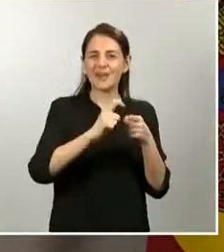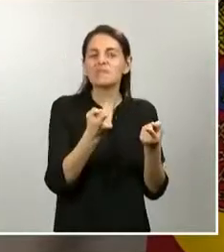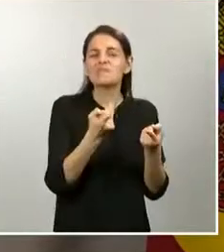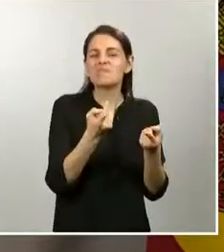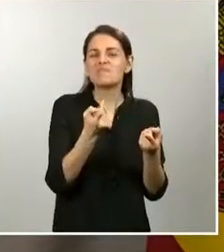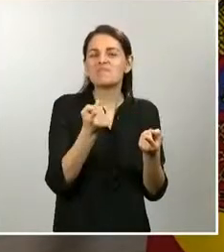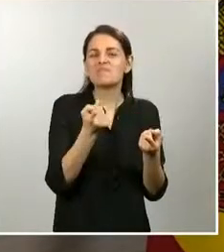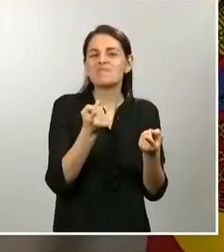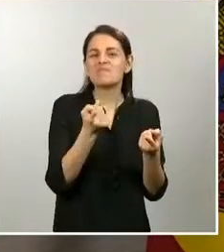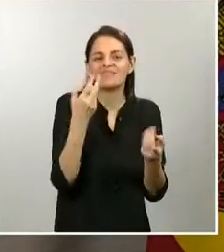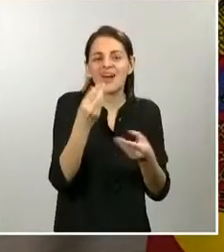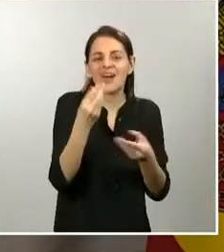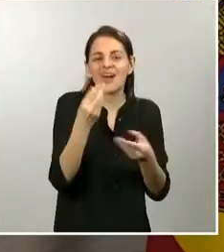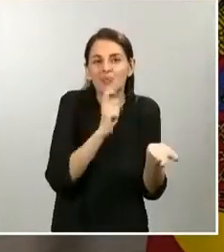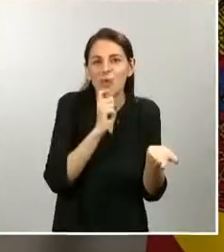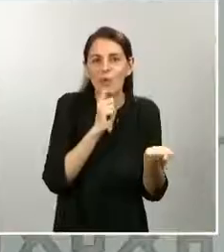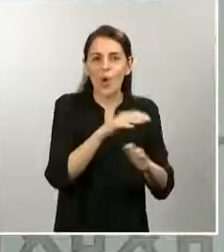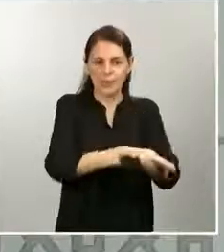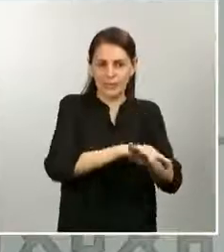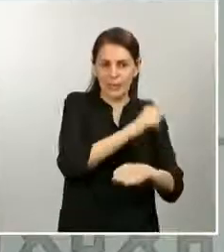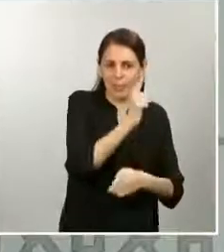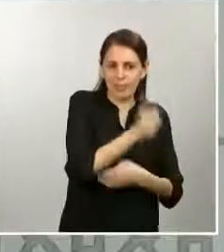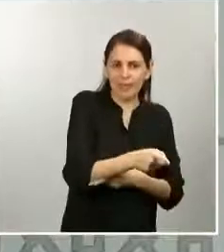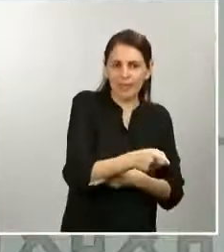el ministerio o las comunidades autónomas?